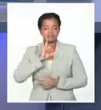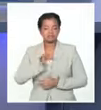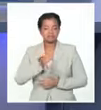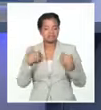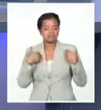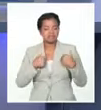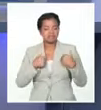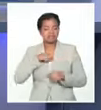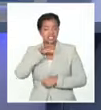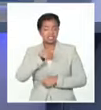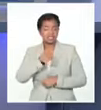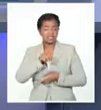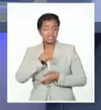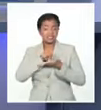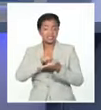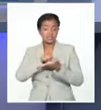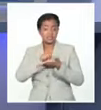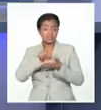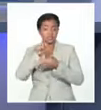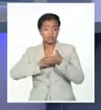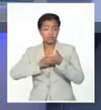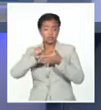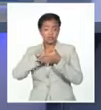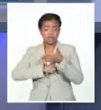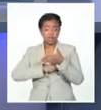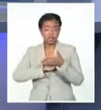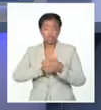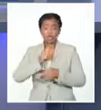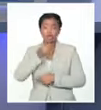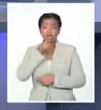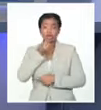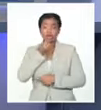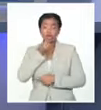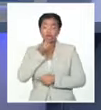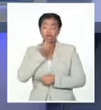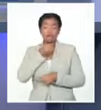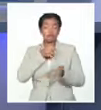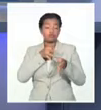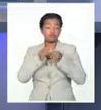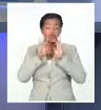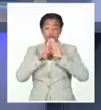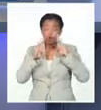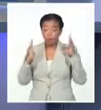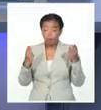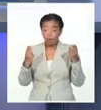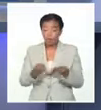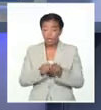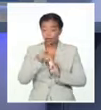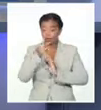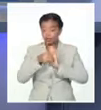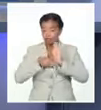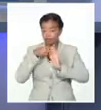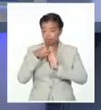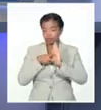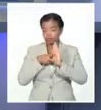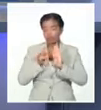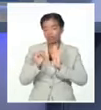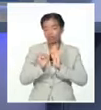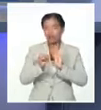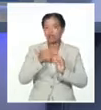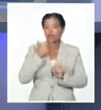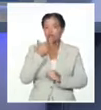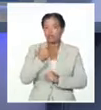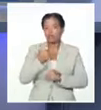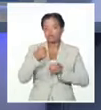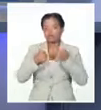que aunque los servicios planificados no cubrirán todas las demandas, el sistema ferroviario busca facilitar la transportación